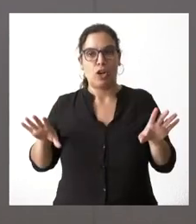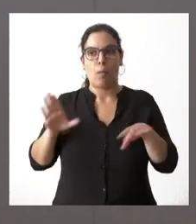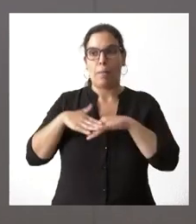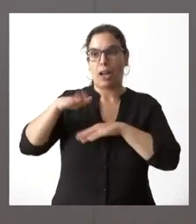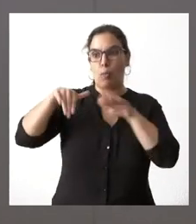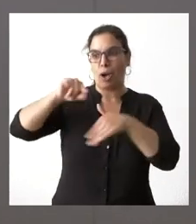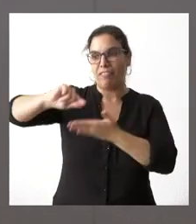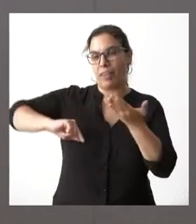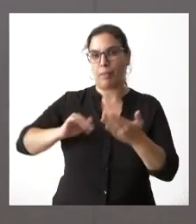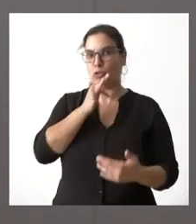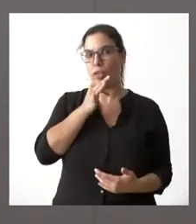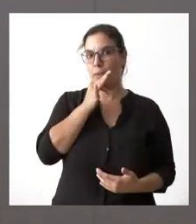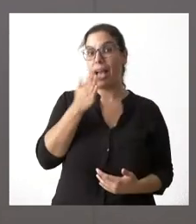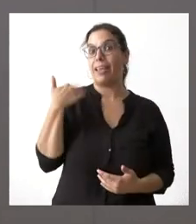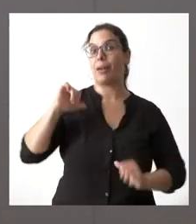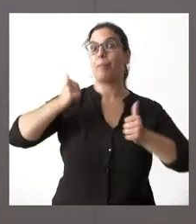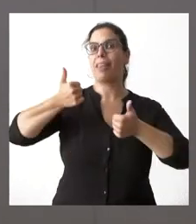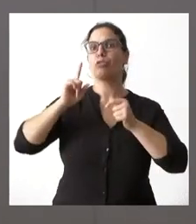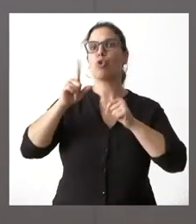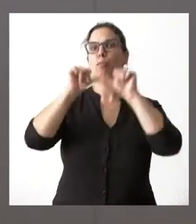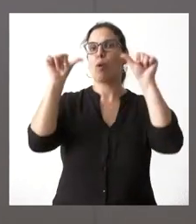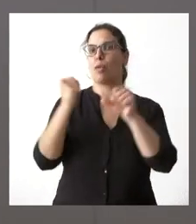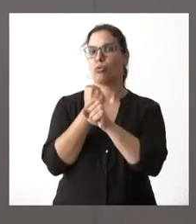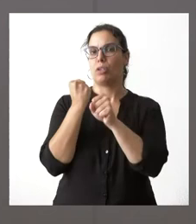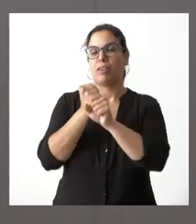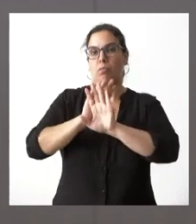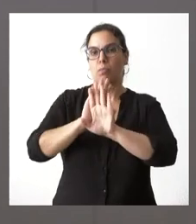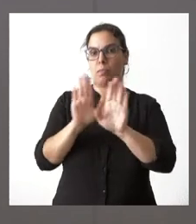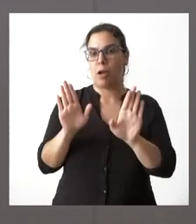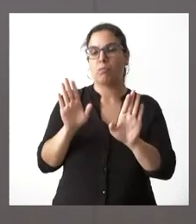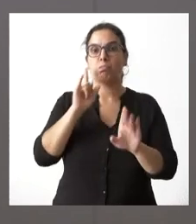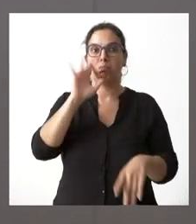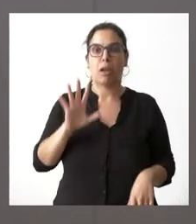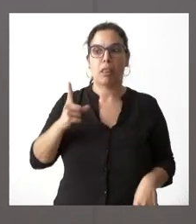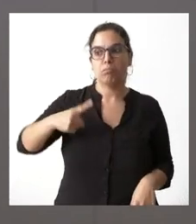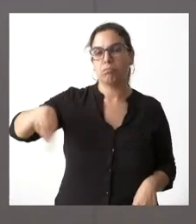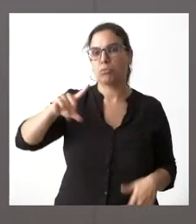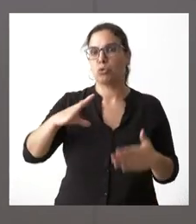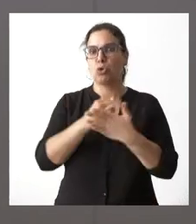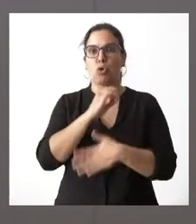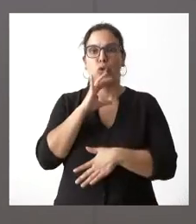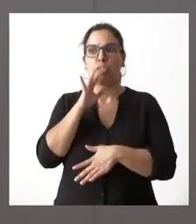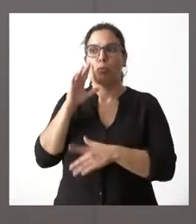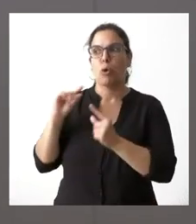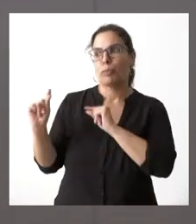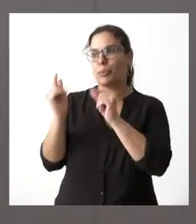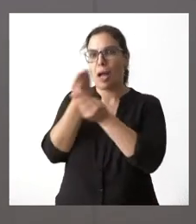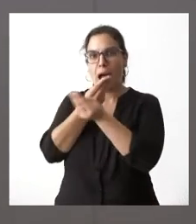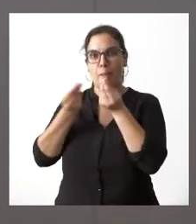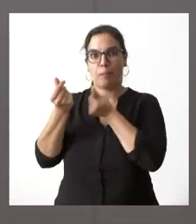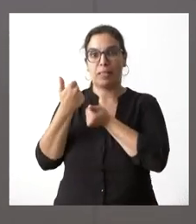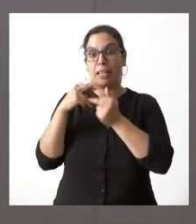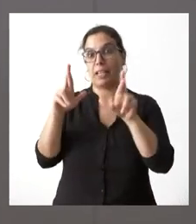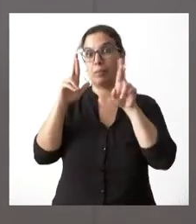firma ayer se inició un modelo de trabajo yo creo que hay satisfacción de todas las partes en torno al clima que hubo mi deseo es que también hoy